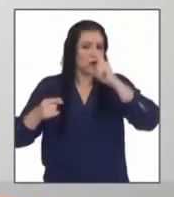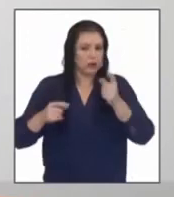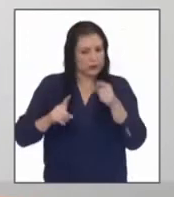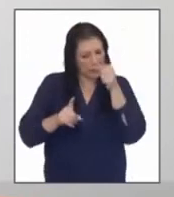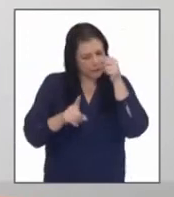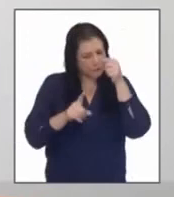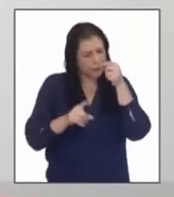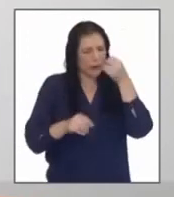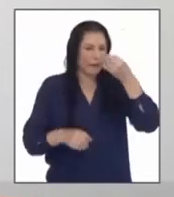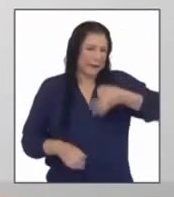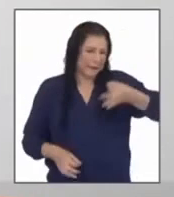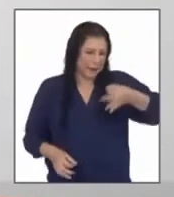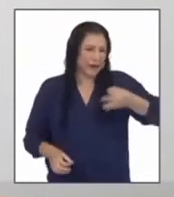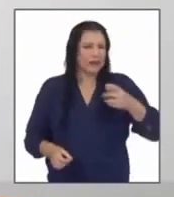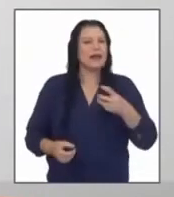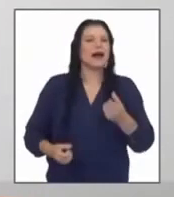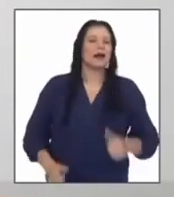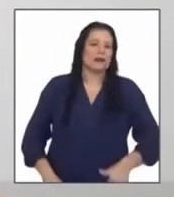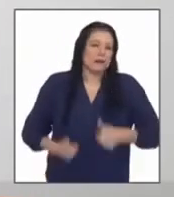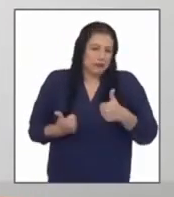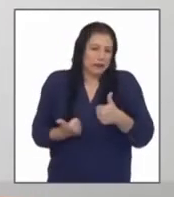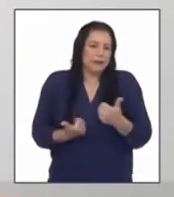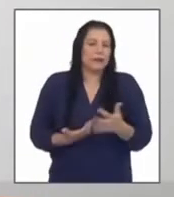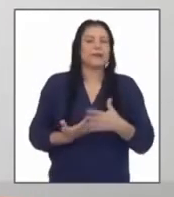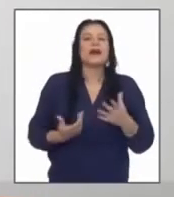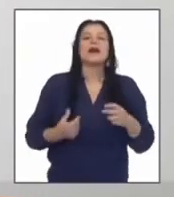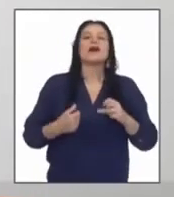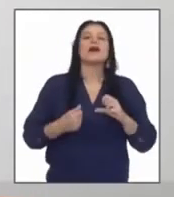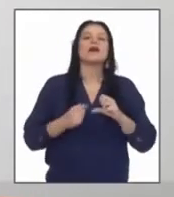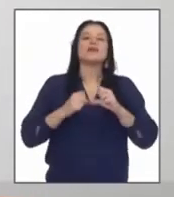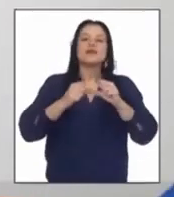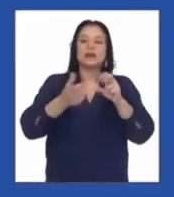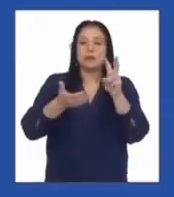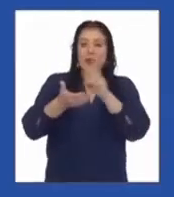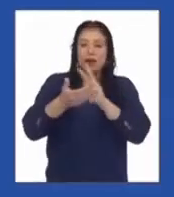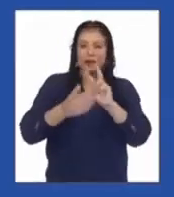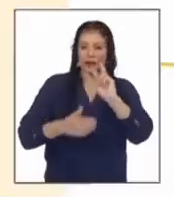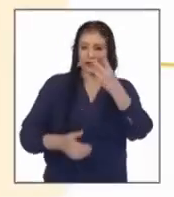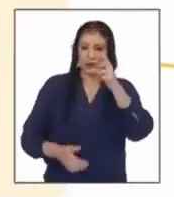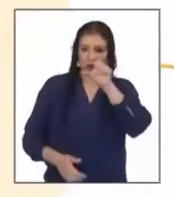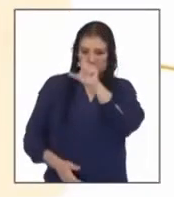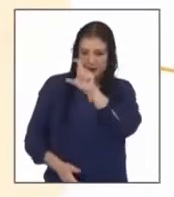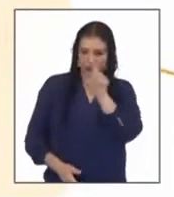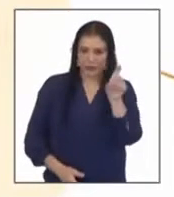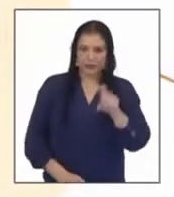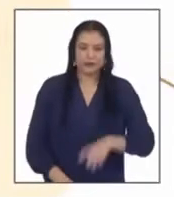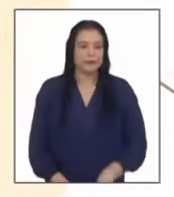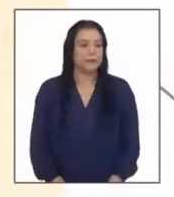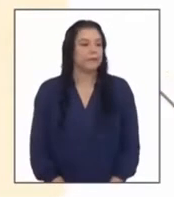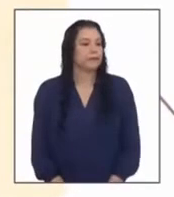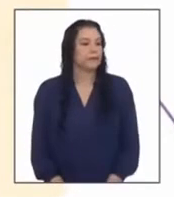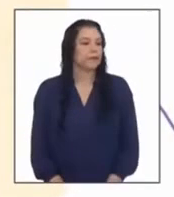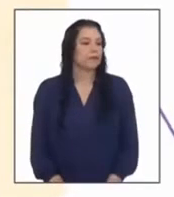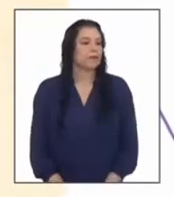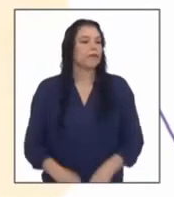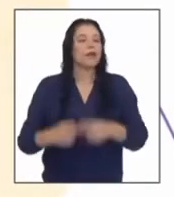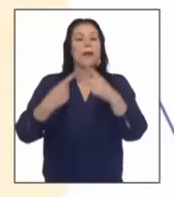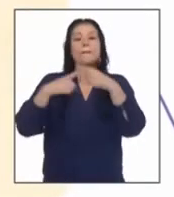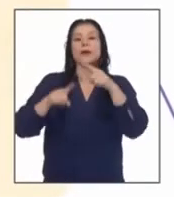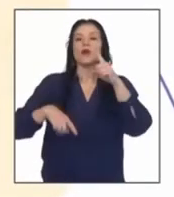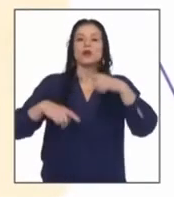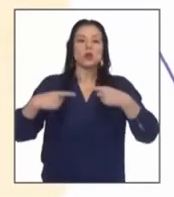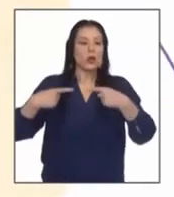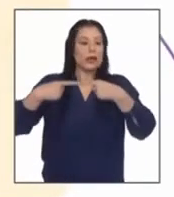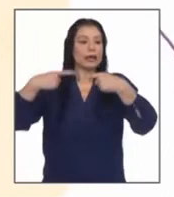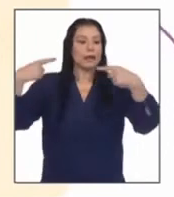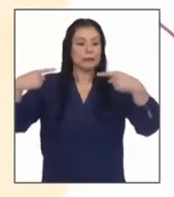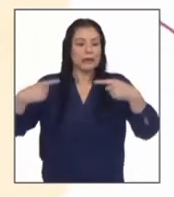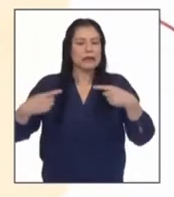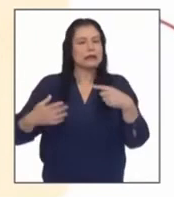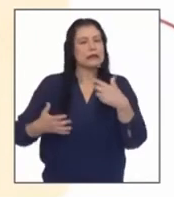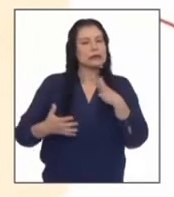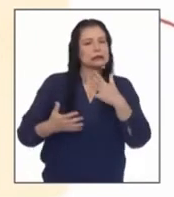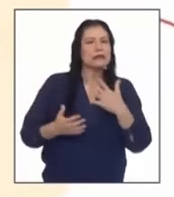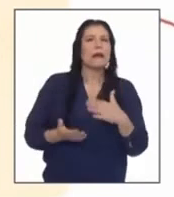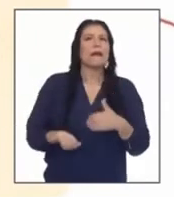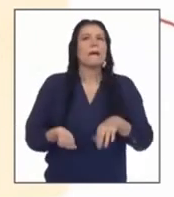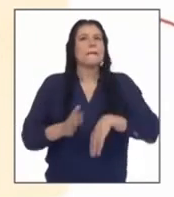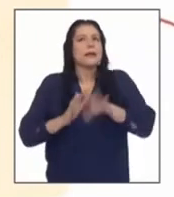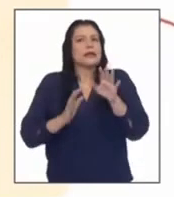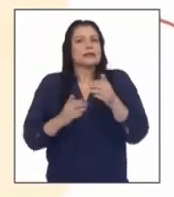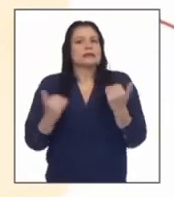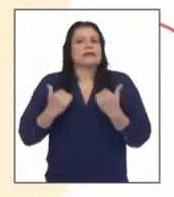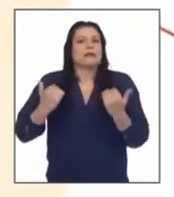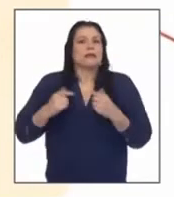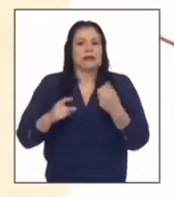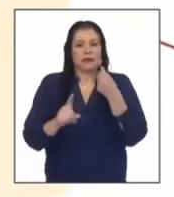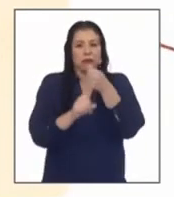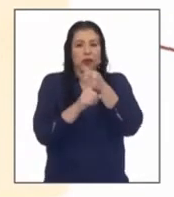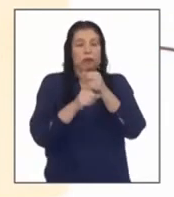sigamos con la lectura del segundo párrafo pero hay un enemigo que es ligeramente más temido que